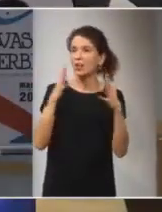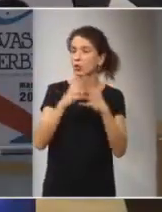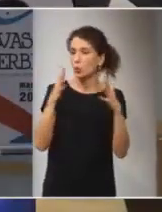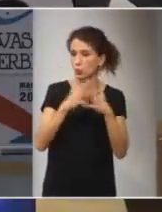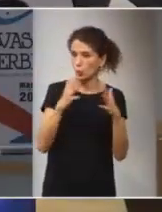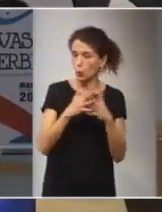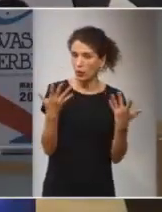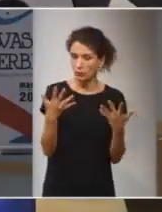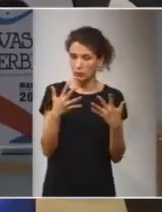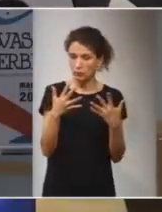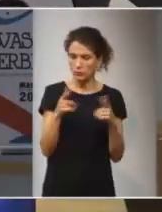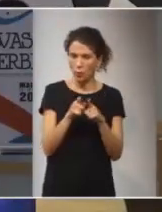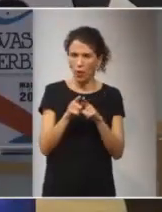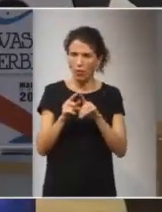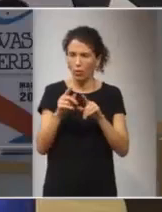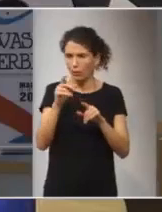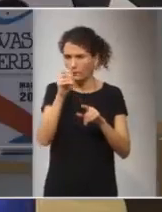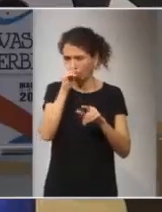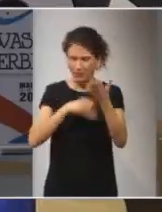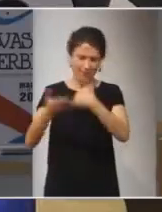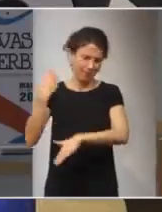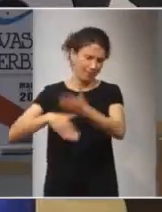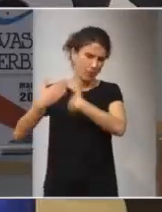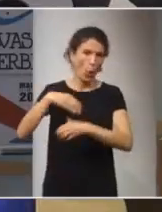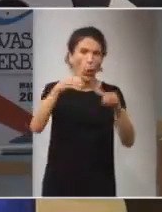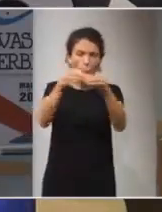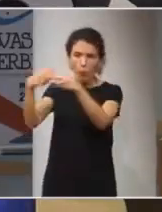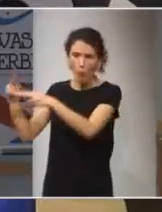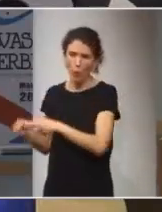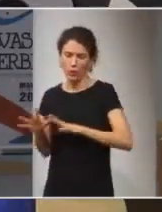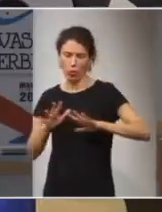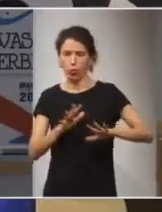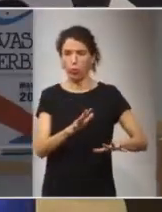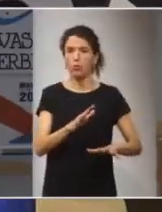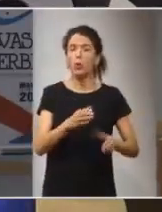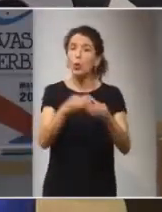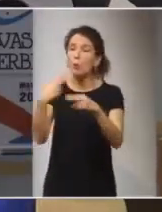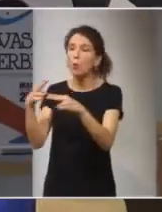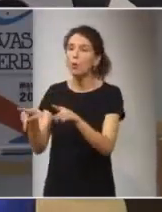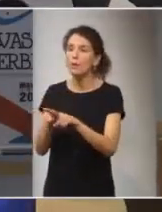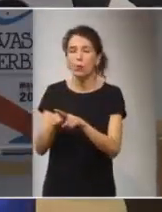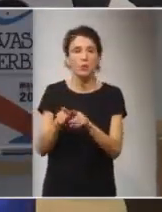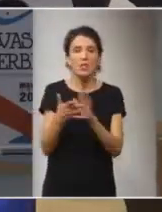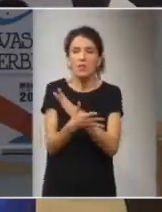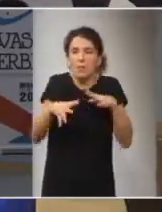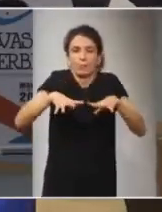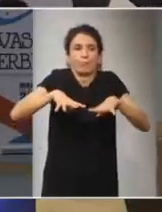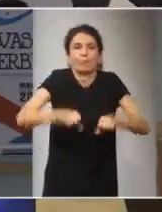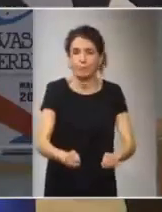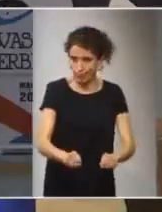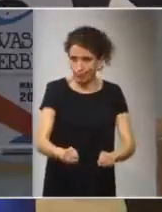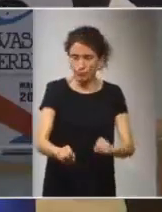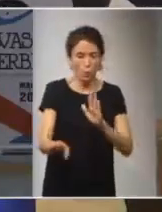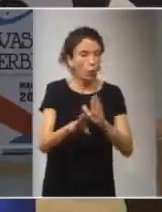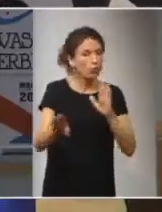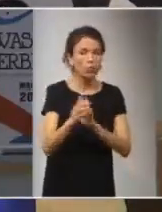totalmente obsoletas de unos partidos políticos que están endogámicamente enfocados a